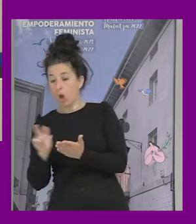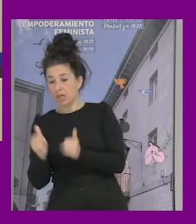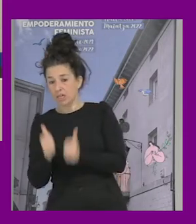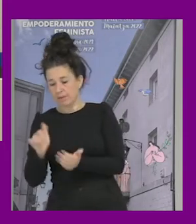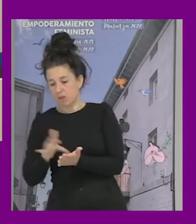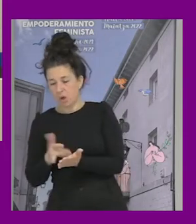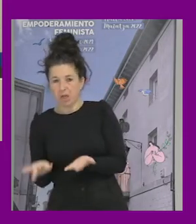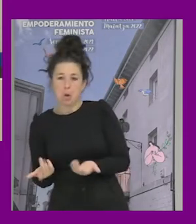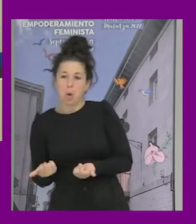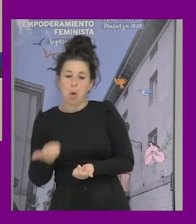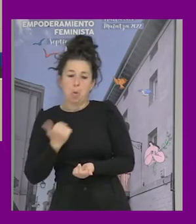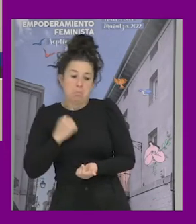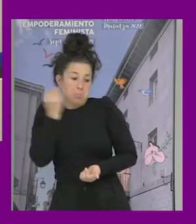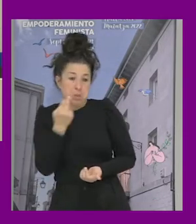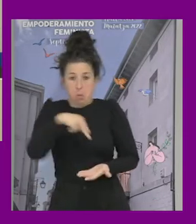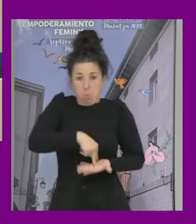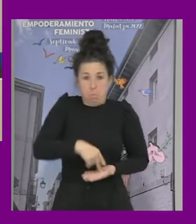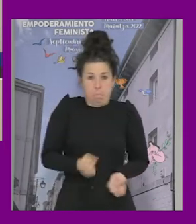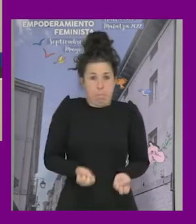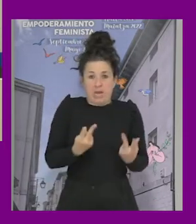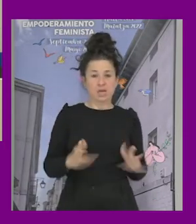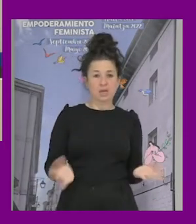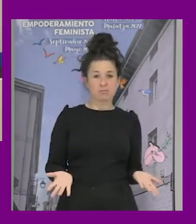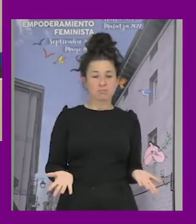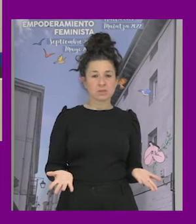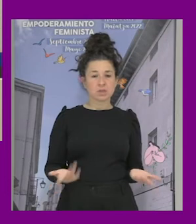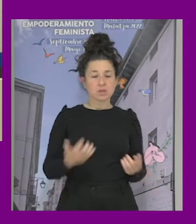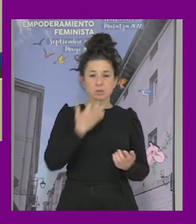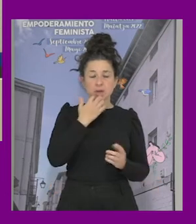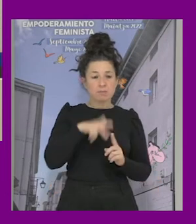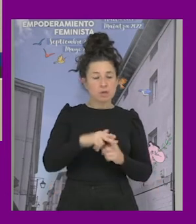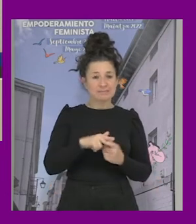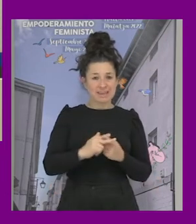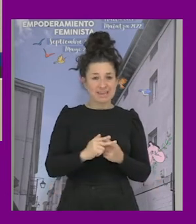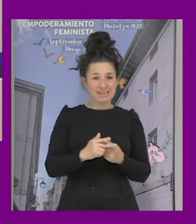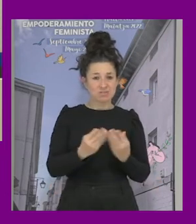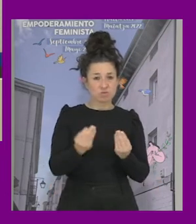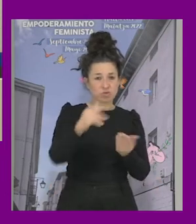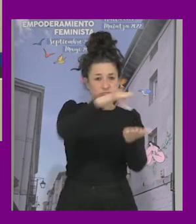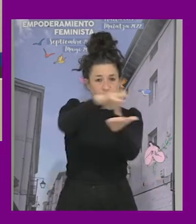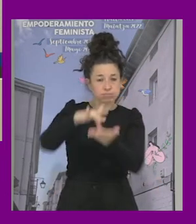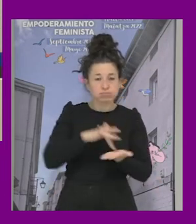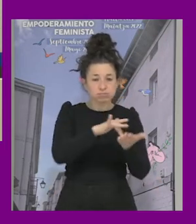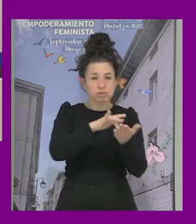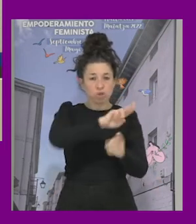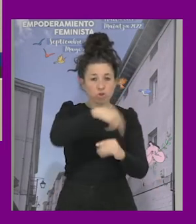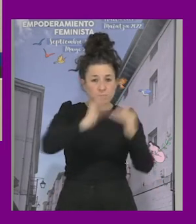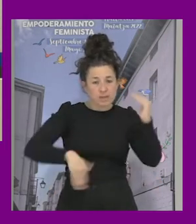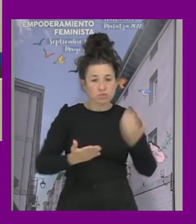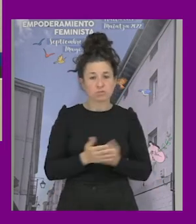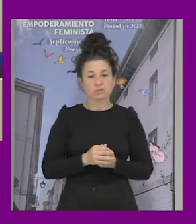no es su lugar estar allí por lo tanto como en talleres como lo que están haciendo en muchos sitios de dos horas o menos